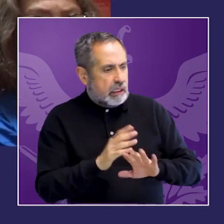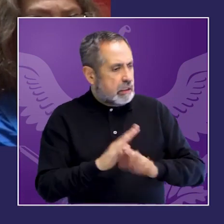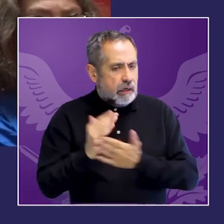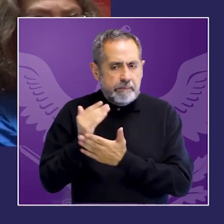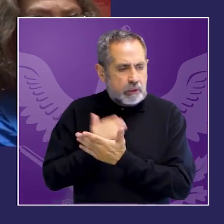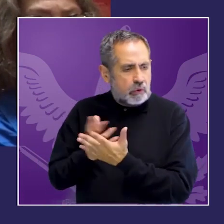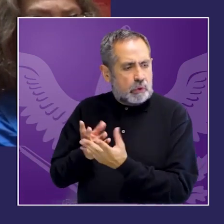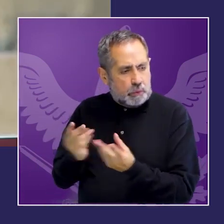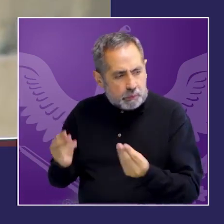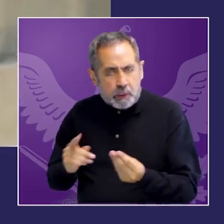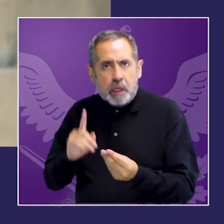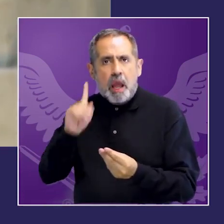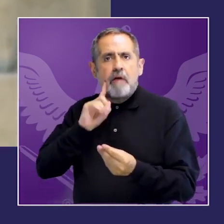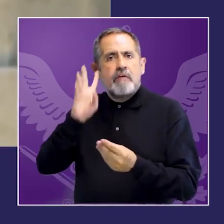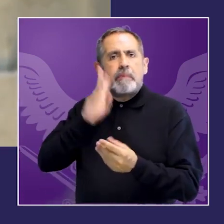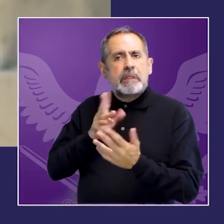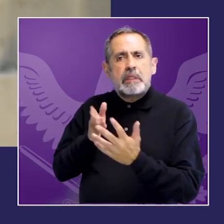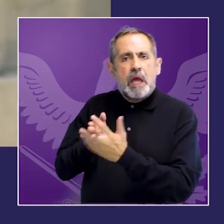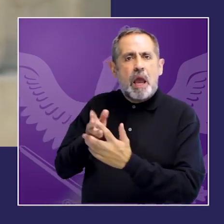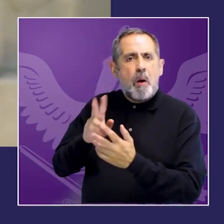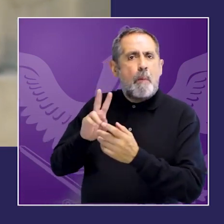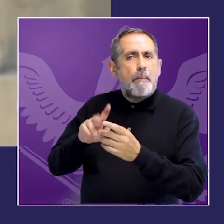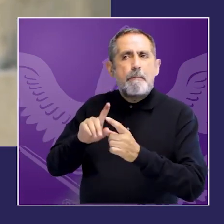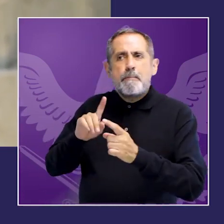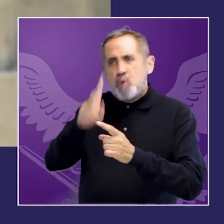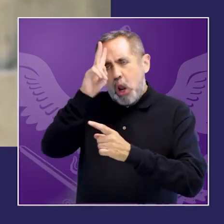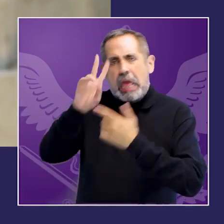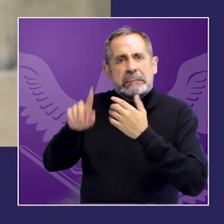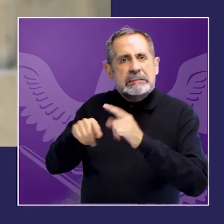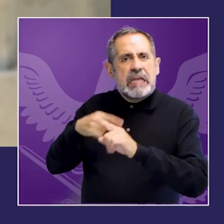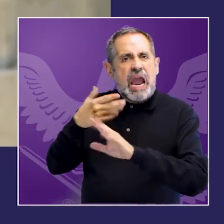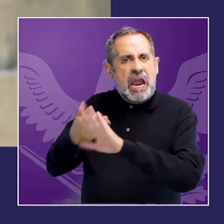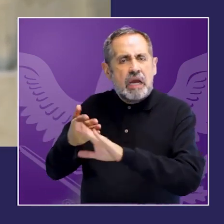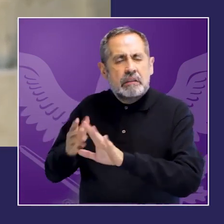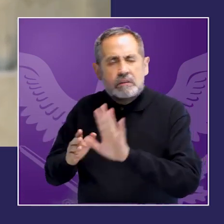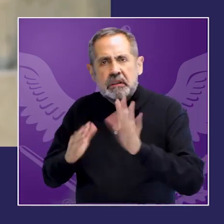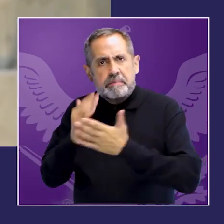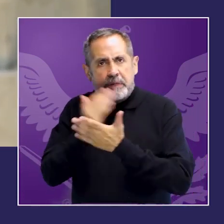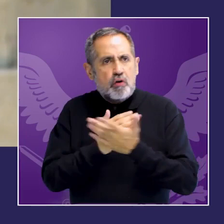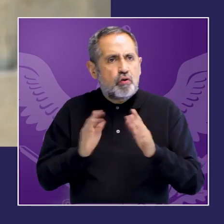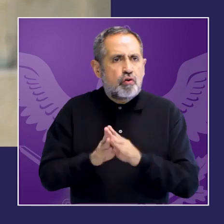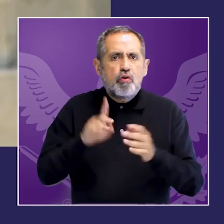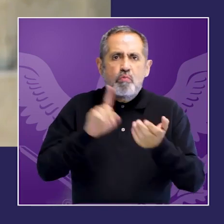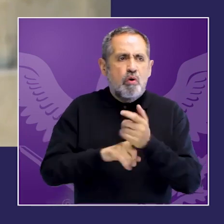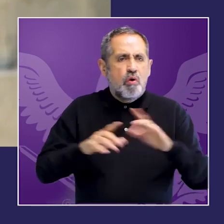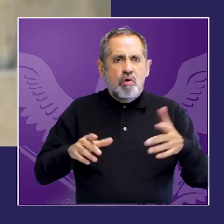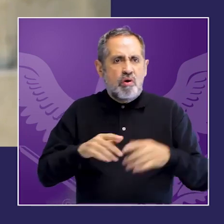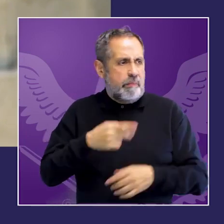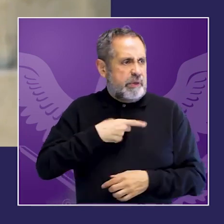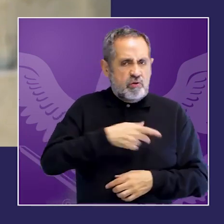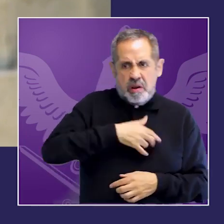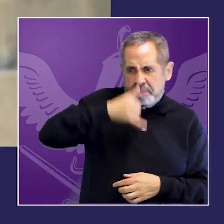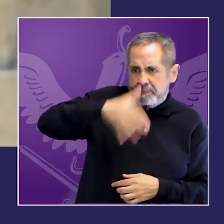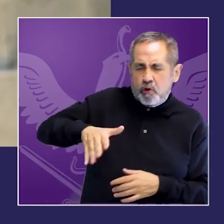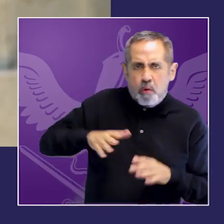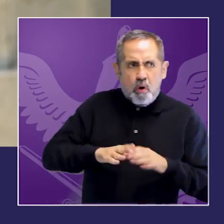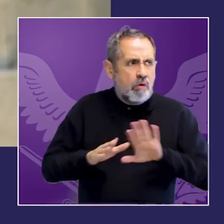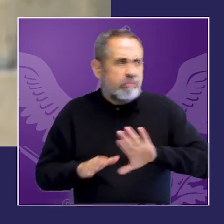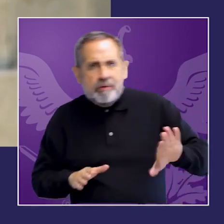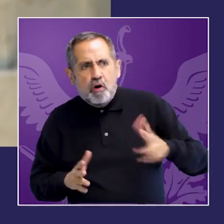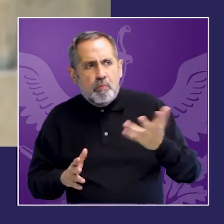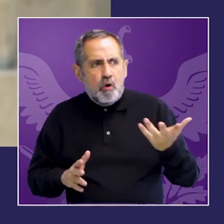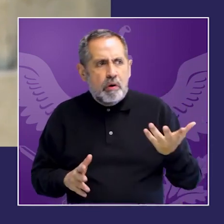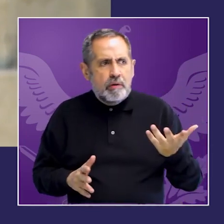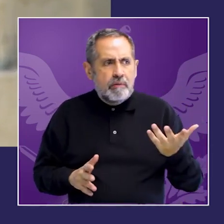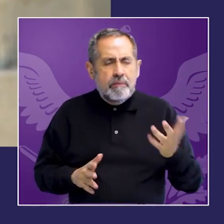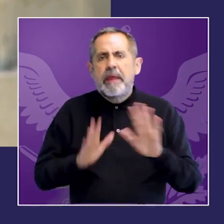agresor hablamos mucho sobre medidas para evitar para combatir y para erradicar